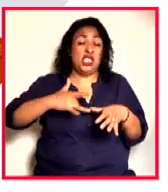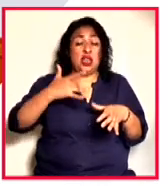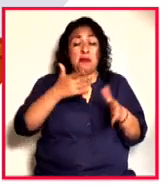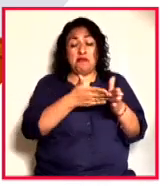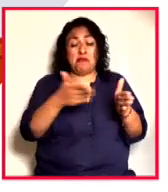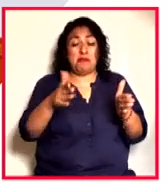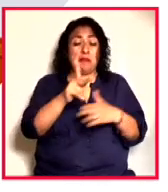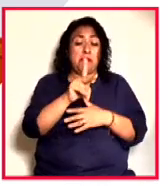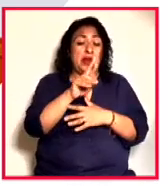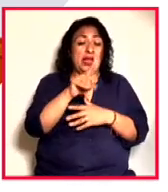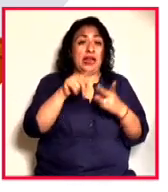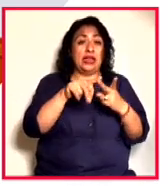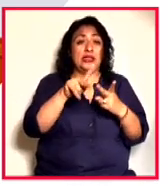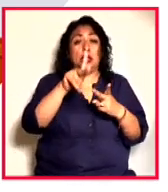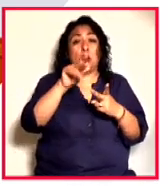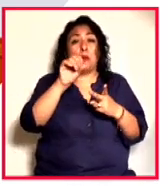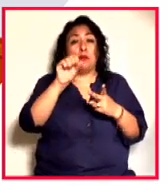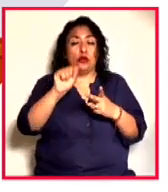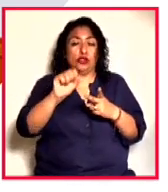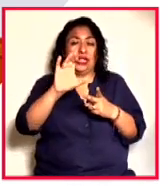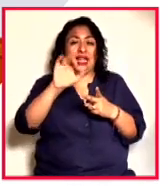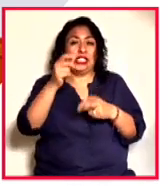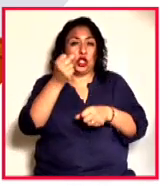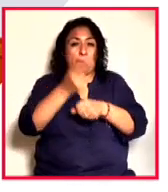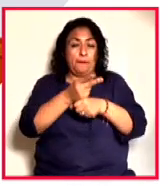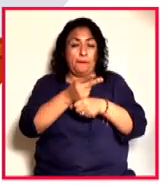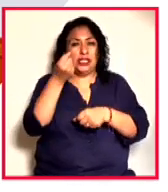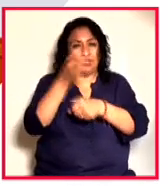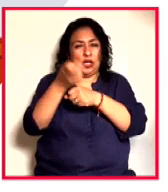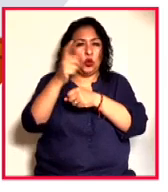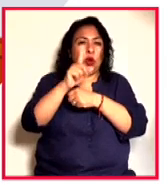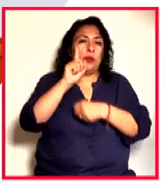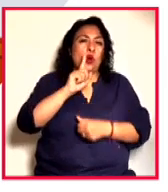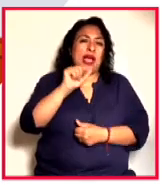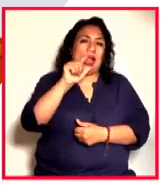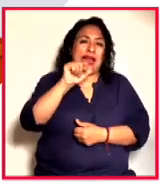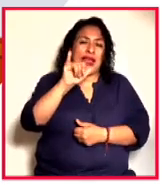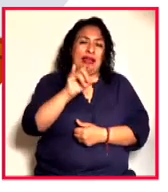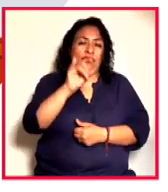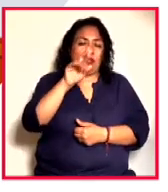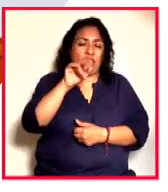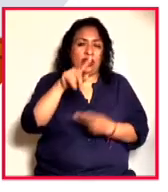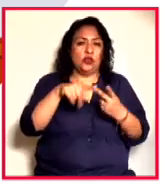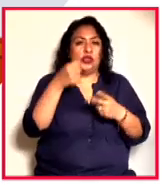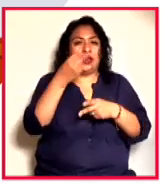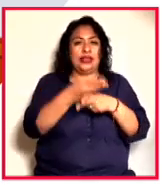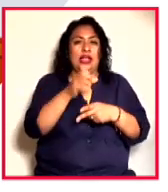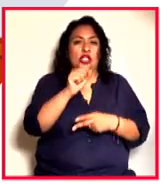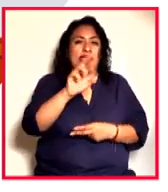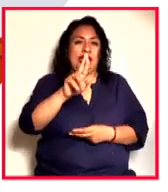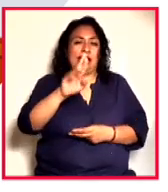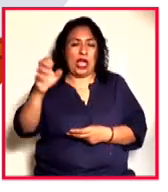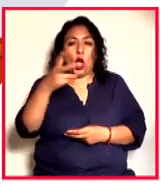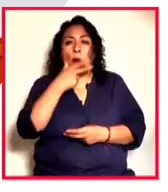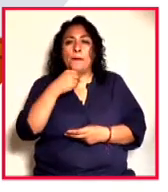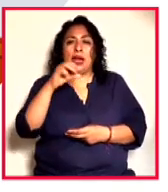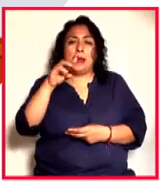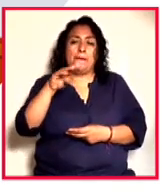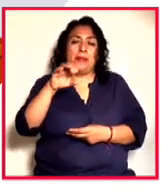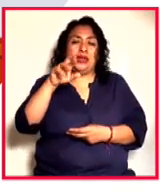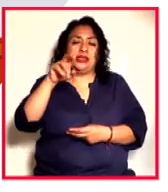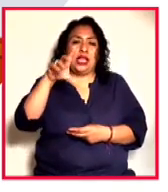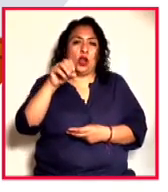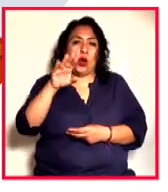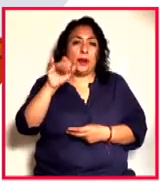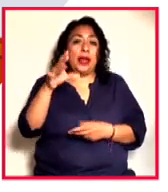preclásico y posclásico. Temprano, la secretaria de Cultura, Alejandra Frausto, y el secretario de Relaciones Exteriores, Marcelo Ebrard, explicaron